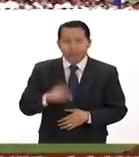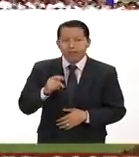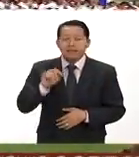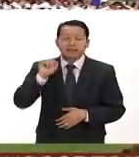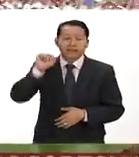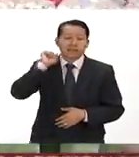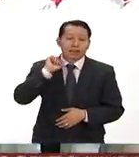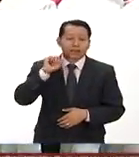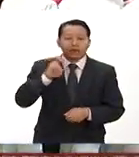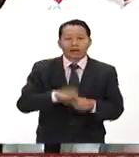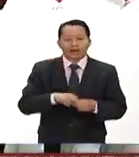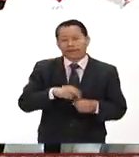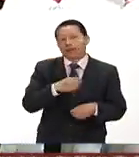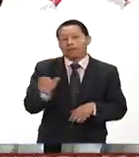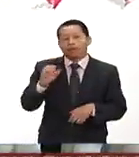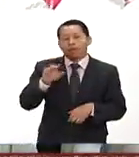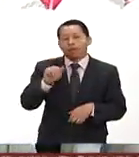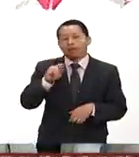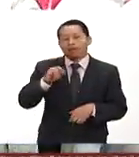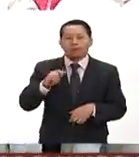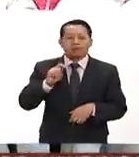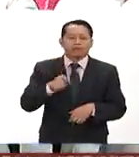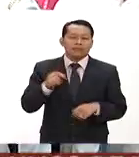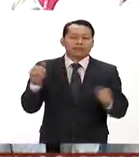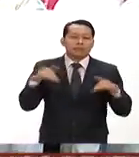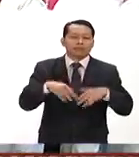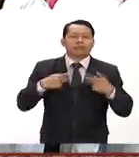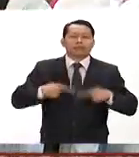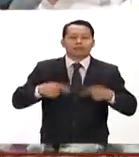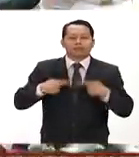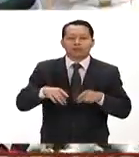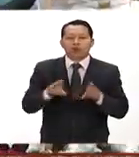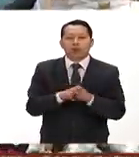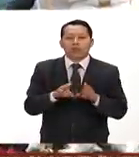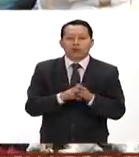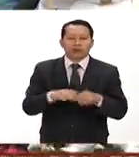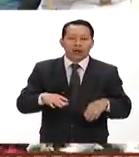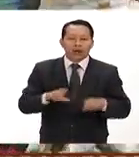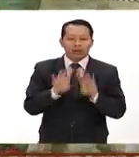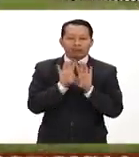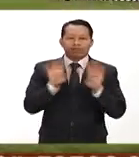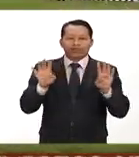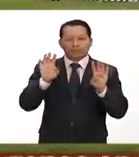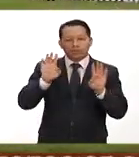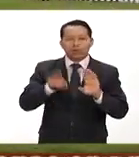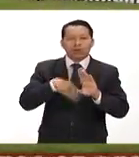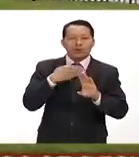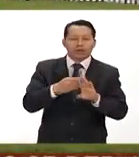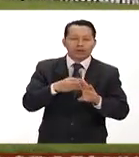el Campo Marte más de 11 mil personas conformaron el lazo humano rosa contra el cáncer de mama